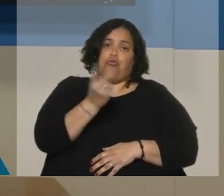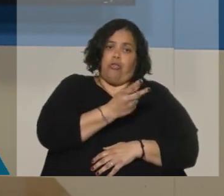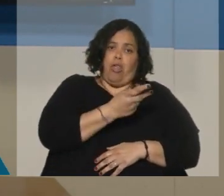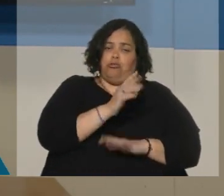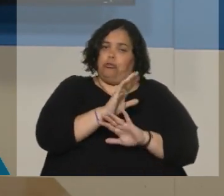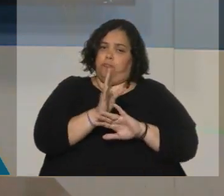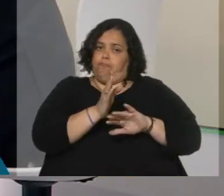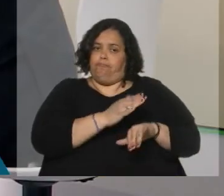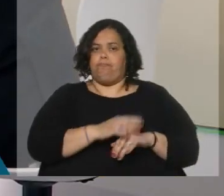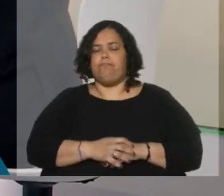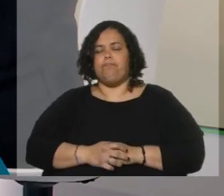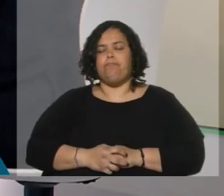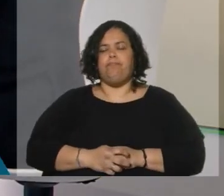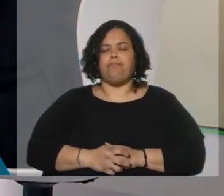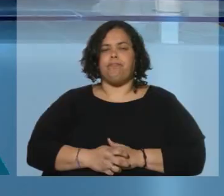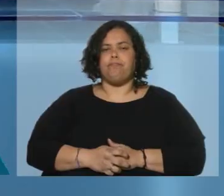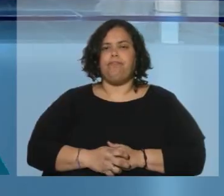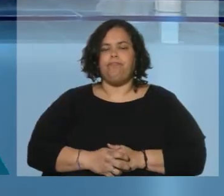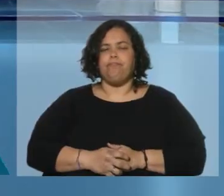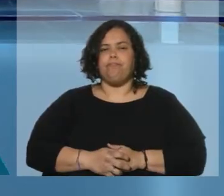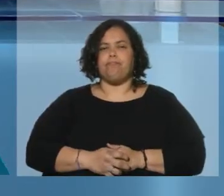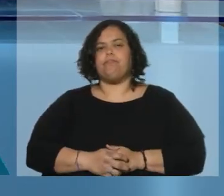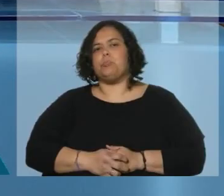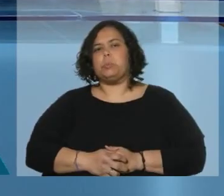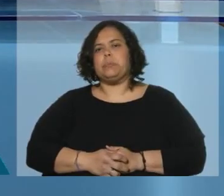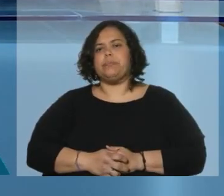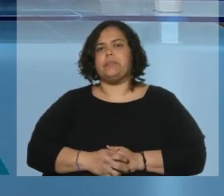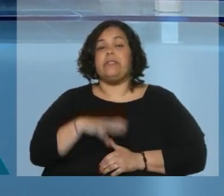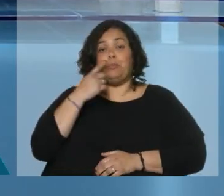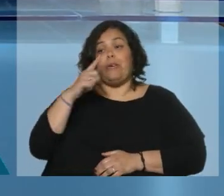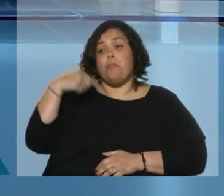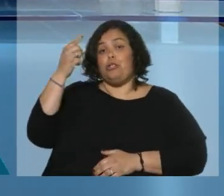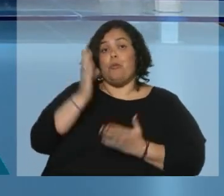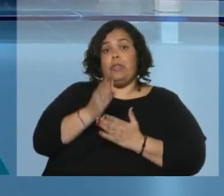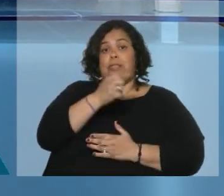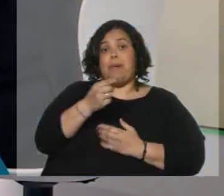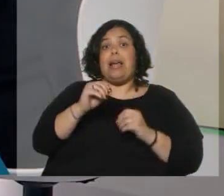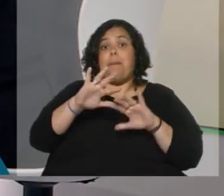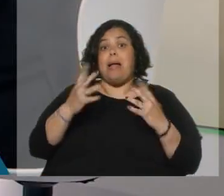ser un votante argentino. Bueno, gracias, Mauricio. Vamos a ver qué pasa en el segundo round, entonces, de estos debates. Gracias, Mauricio. Debates. Debates.